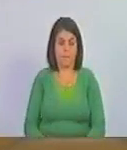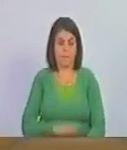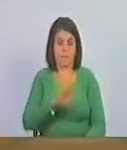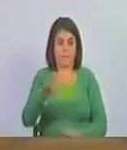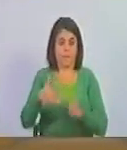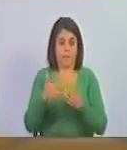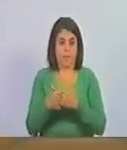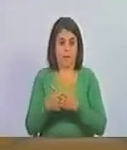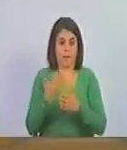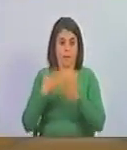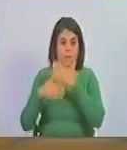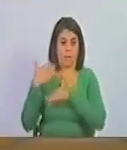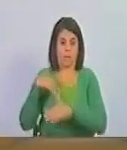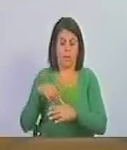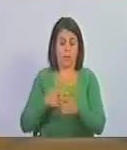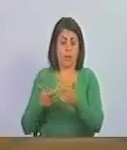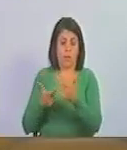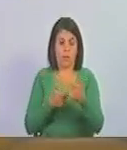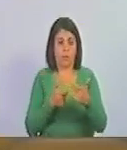todos son pasados por las armas.